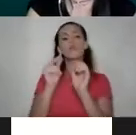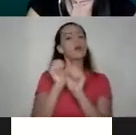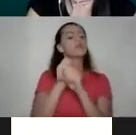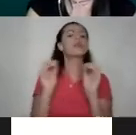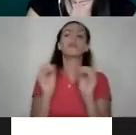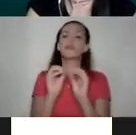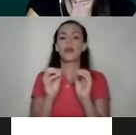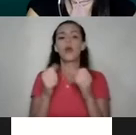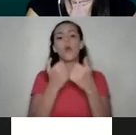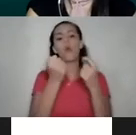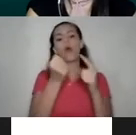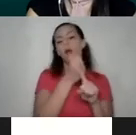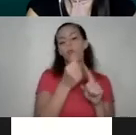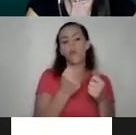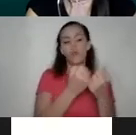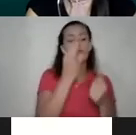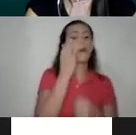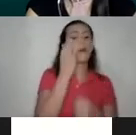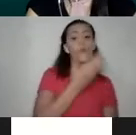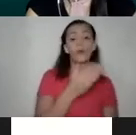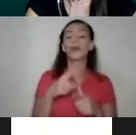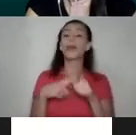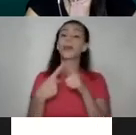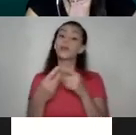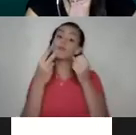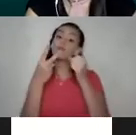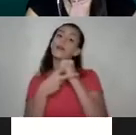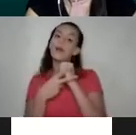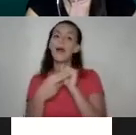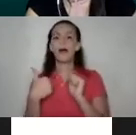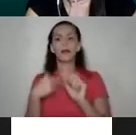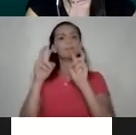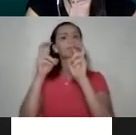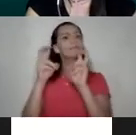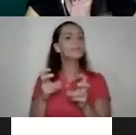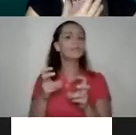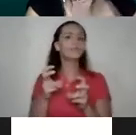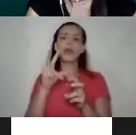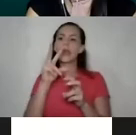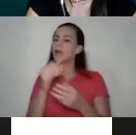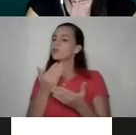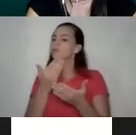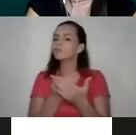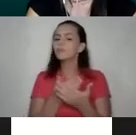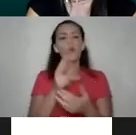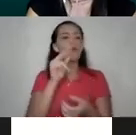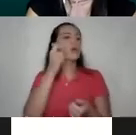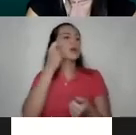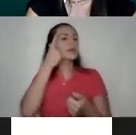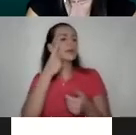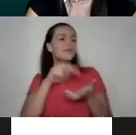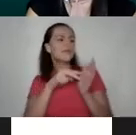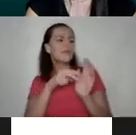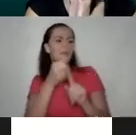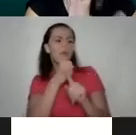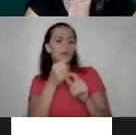la violencia contra las mujeres. Entonces, muchas veces hay temas que ni siquiera se posicionan, o no entendemos que son violencia contra las mujeres.